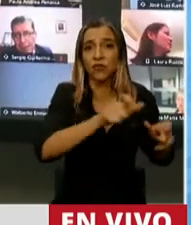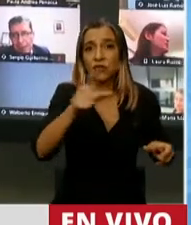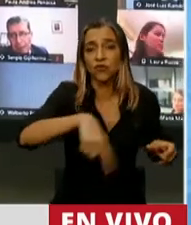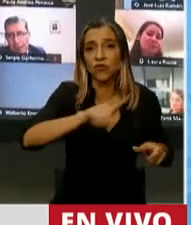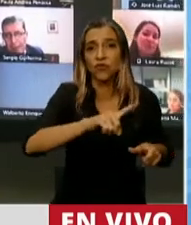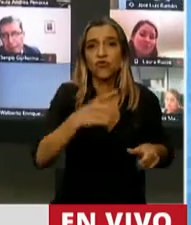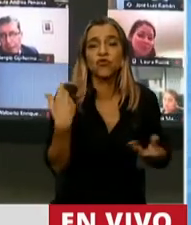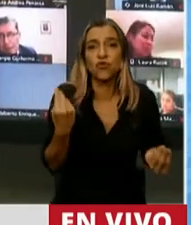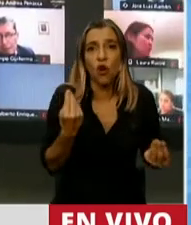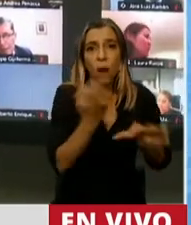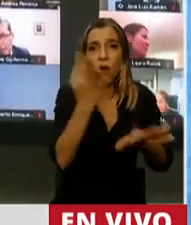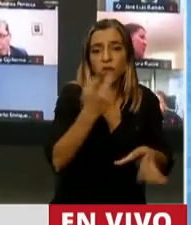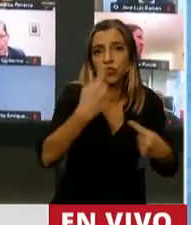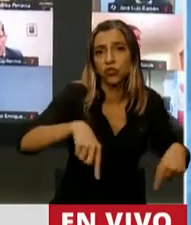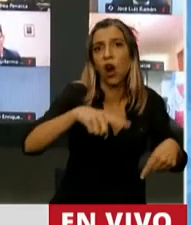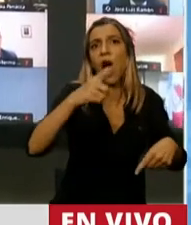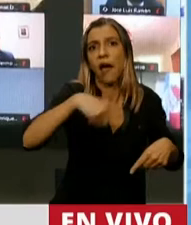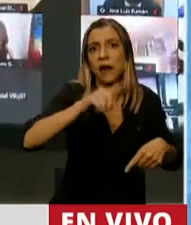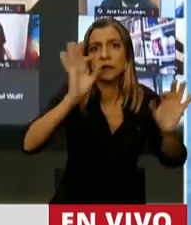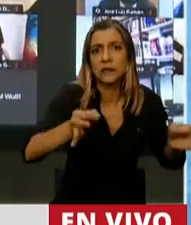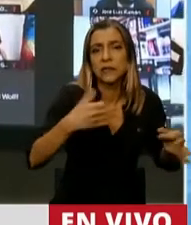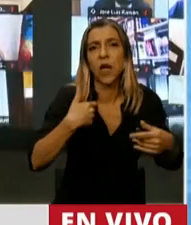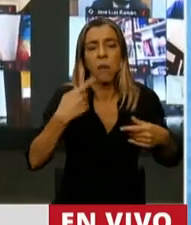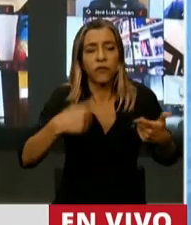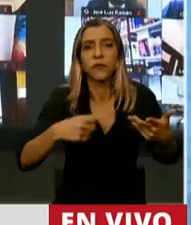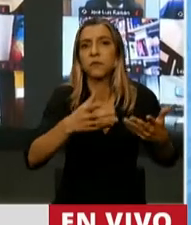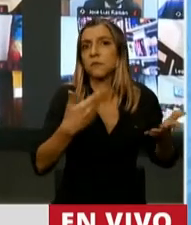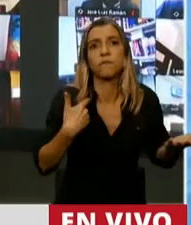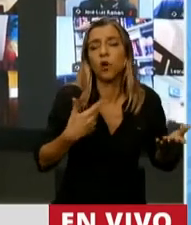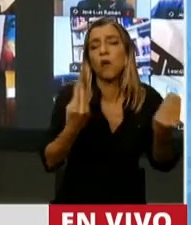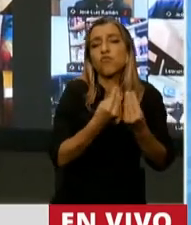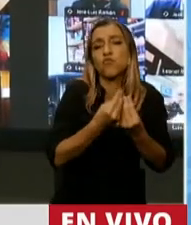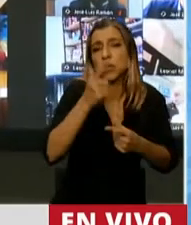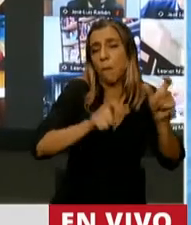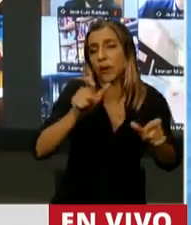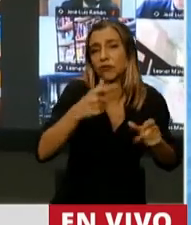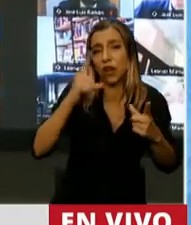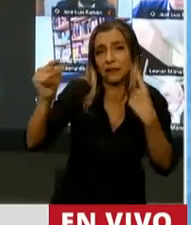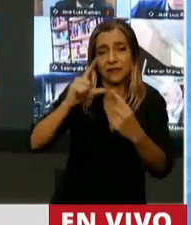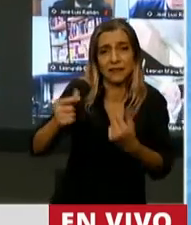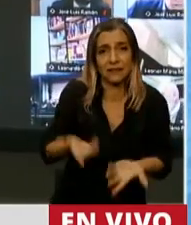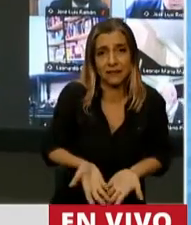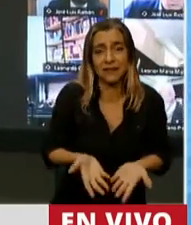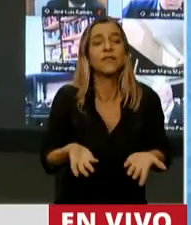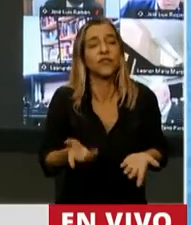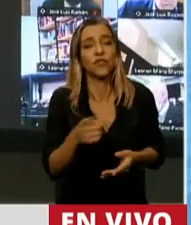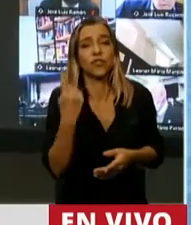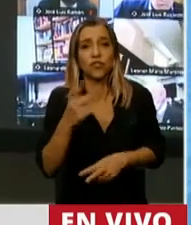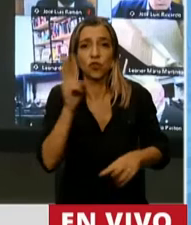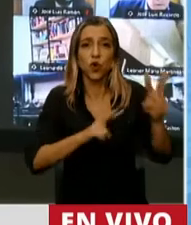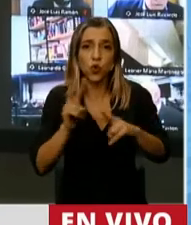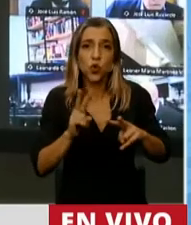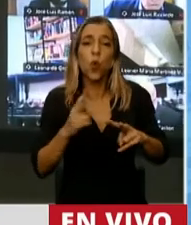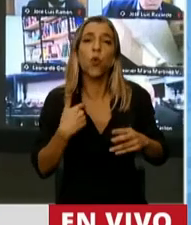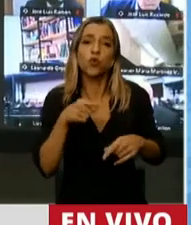En los recursos humanos es otra preocupación. Y se habla mucho de los que se van y la fuga es importante. Pero Argentina tiene una capacidad de renovar los que se van que es